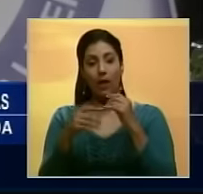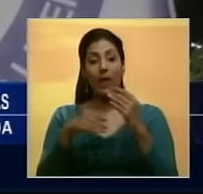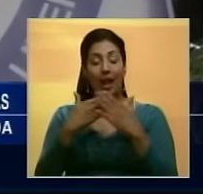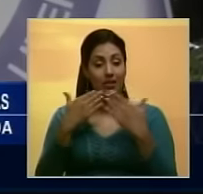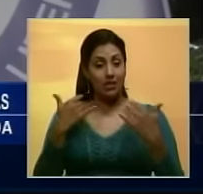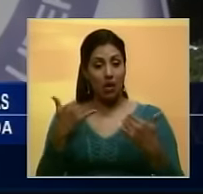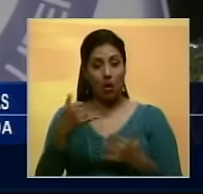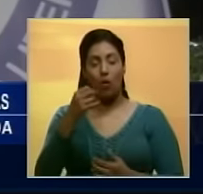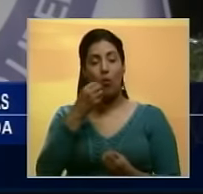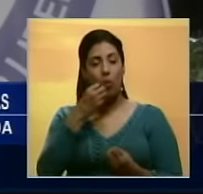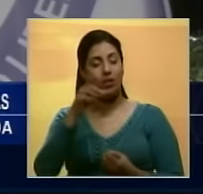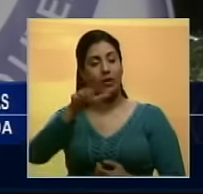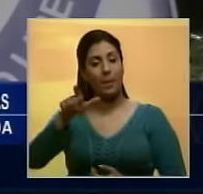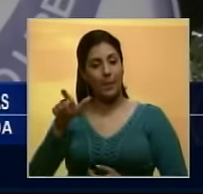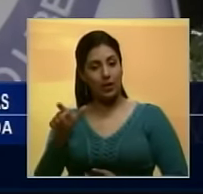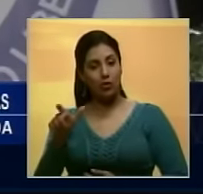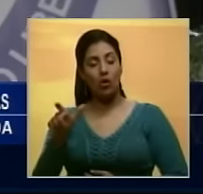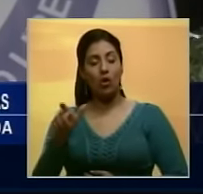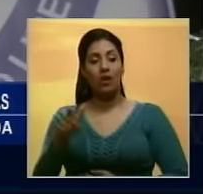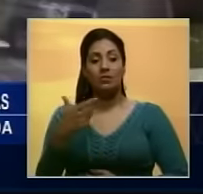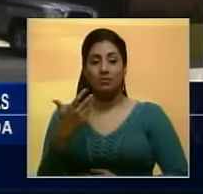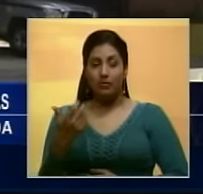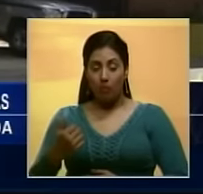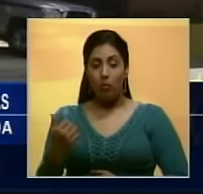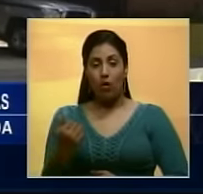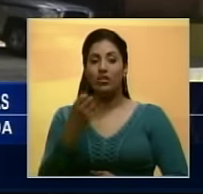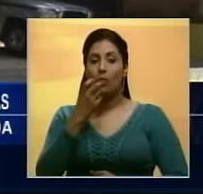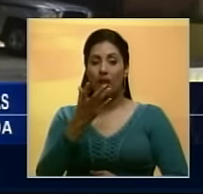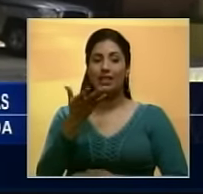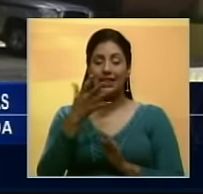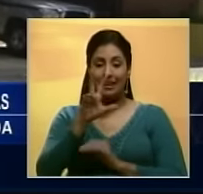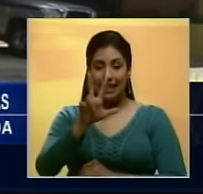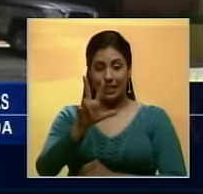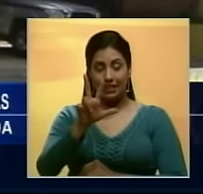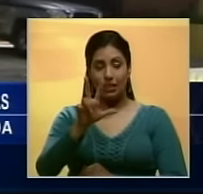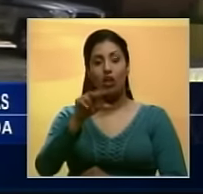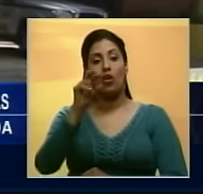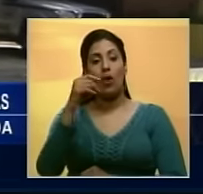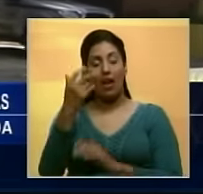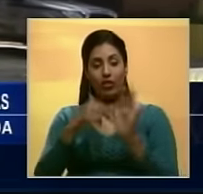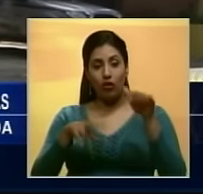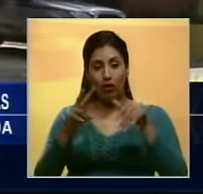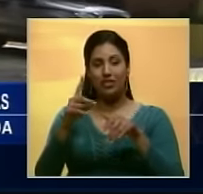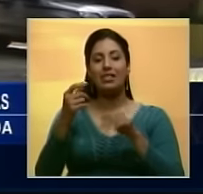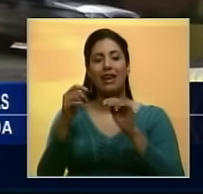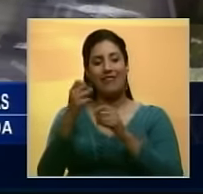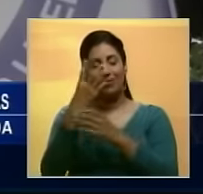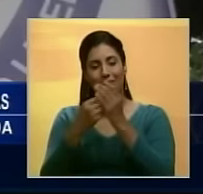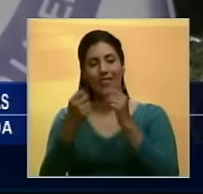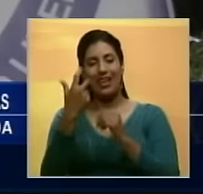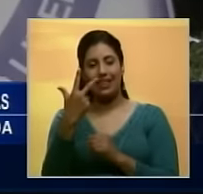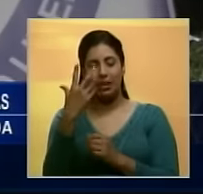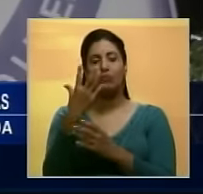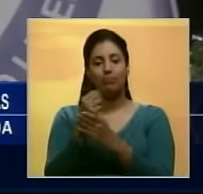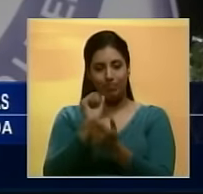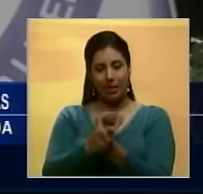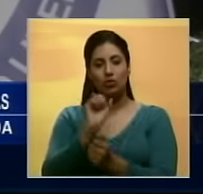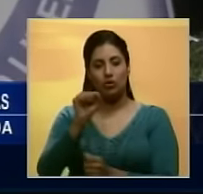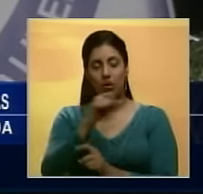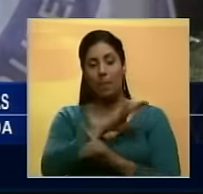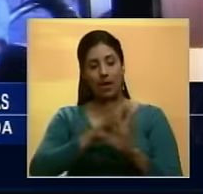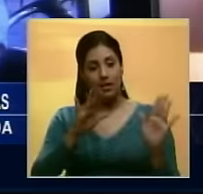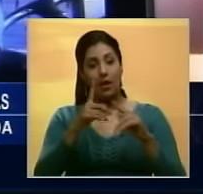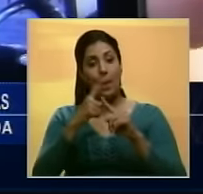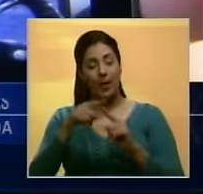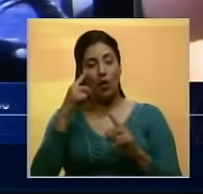Hasta ahora, versiones de los cuerpos de seguridad señalan que 3 de los 12 fugados ya han sido recapturados. En otro caso, pero en el